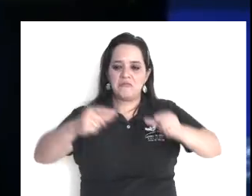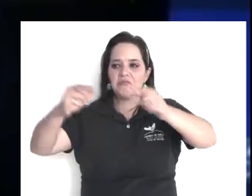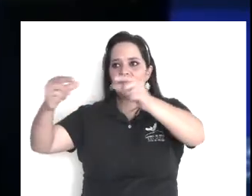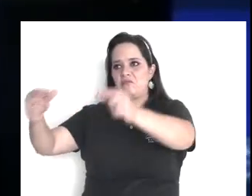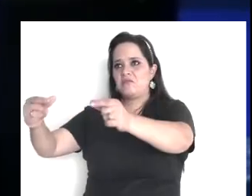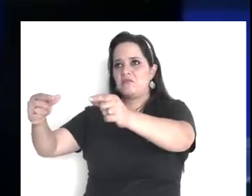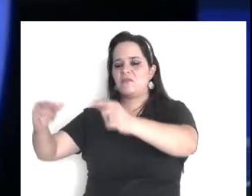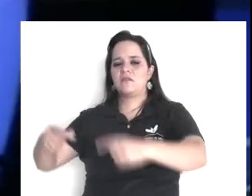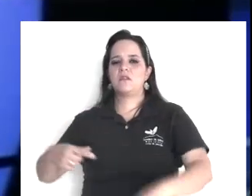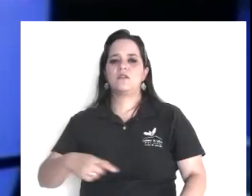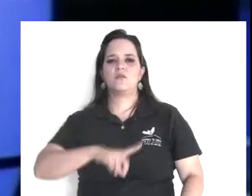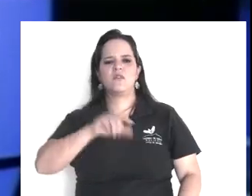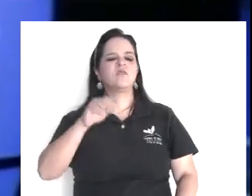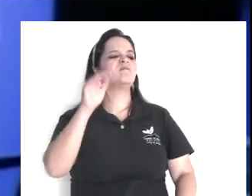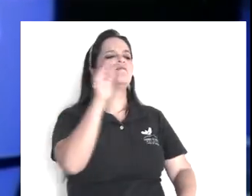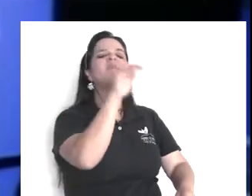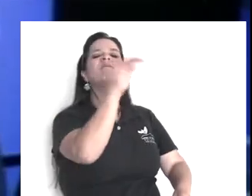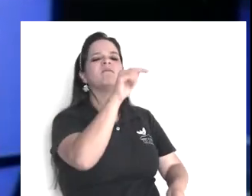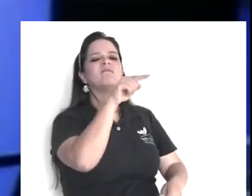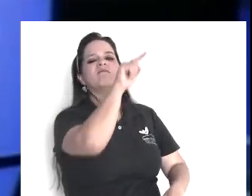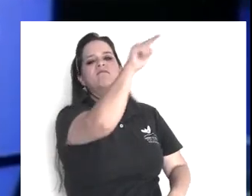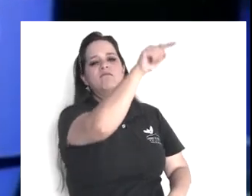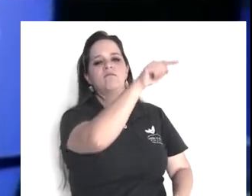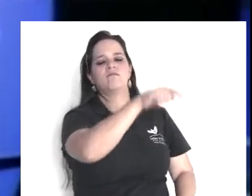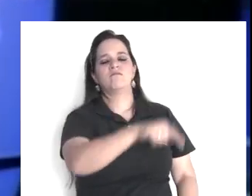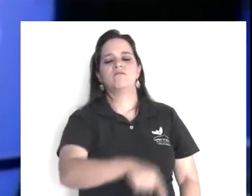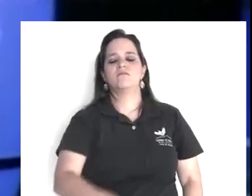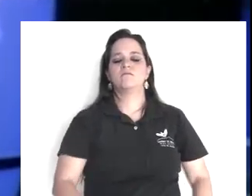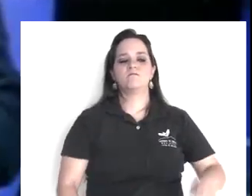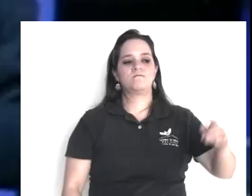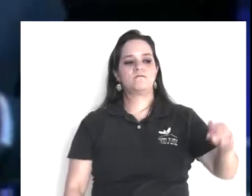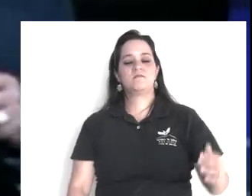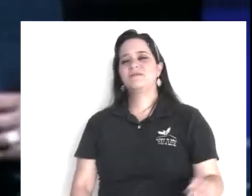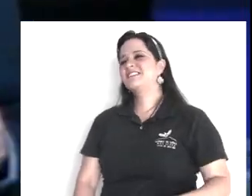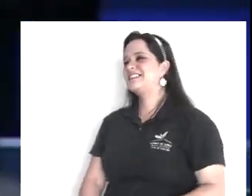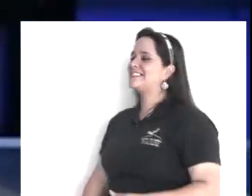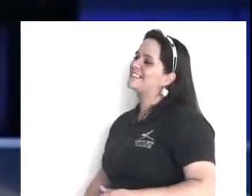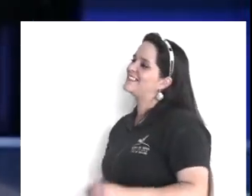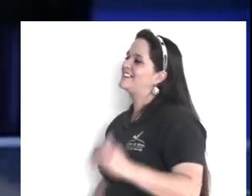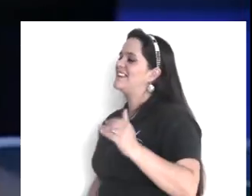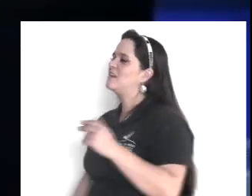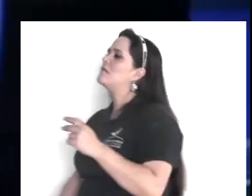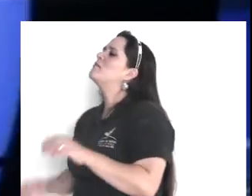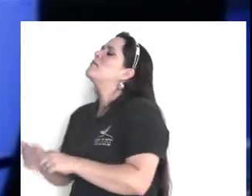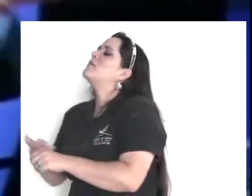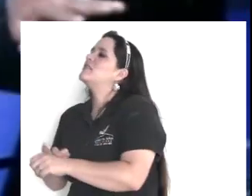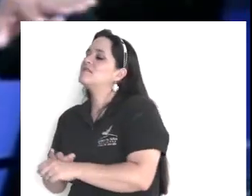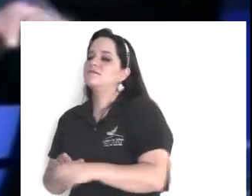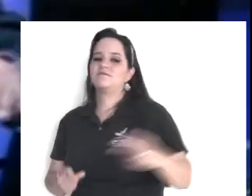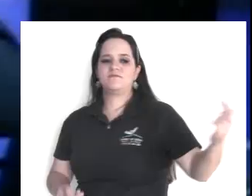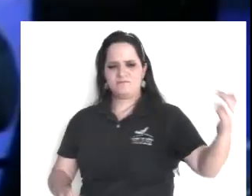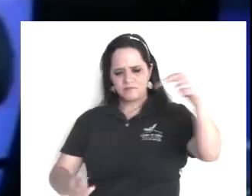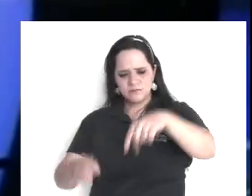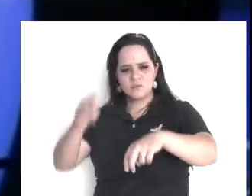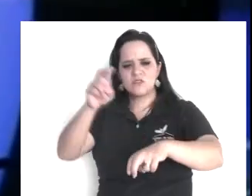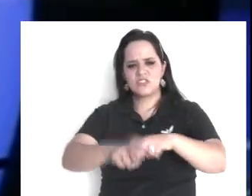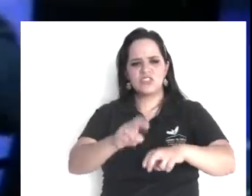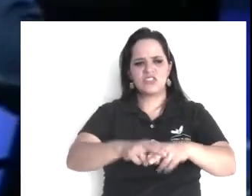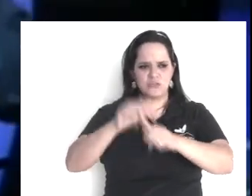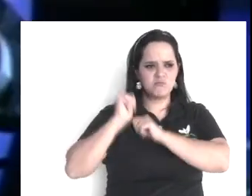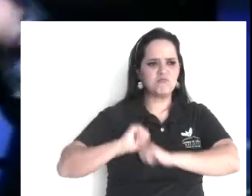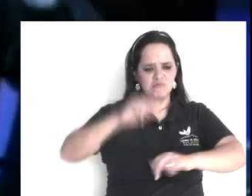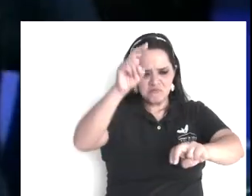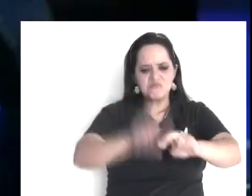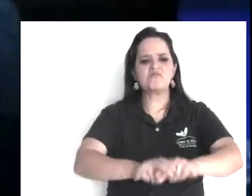y llega el otro, ah, dígame, dígame, patrón, siéntate, dice, mira, aquí está tu cheque, no te quiero ver más, no te debo